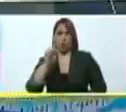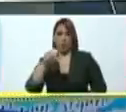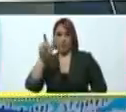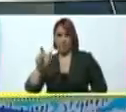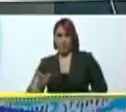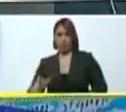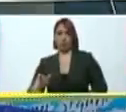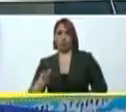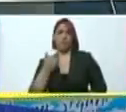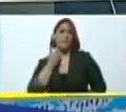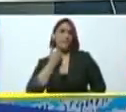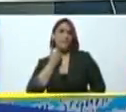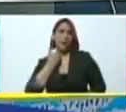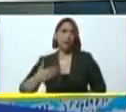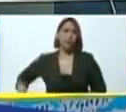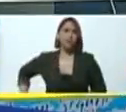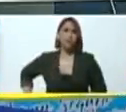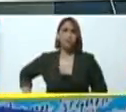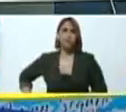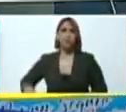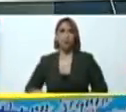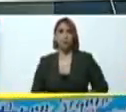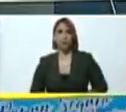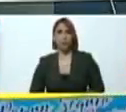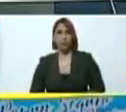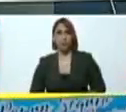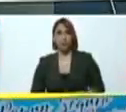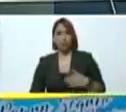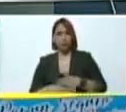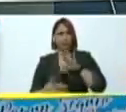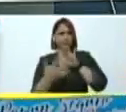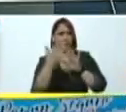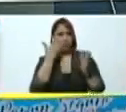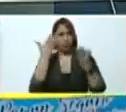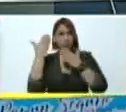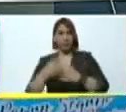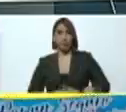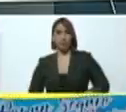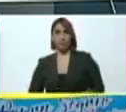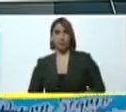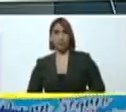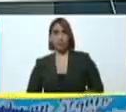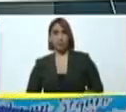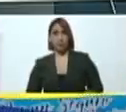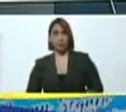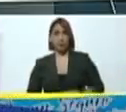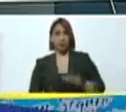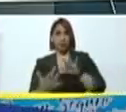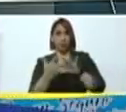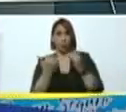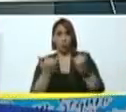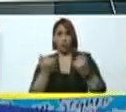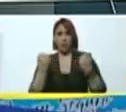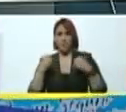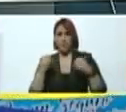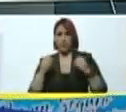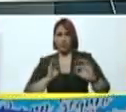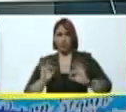renal, Pedro, Pedro Belisario. Vamos a ver, cómo retomamos. En la práctica,